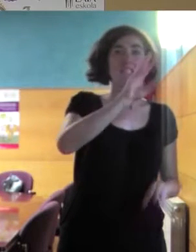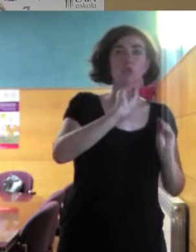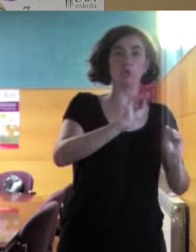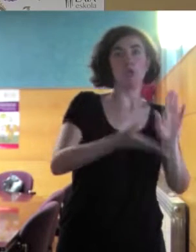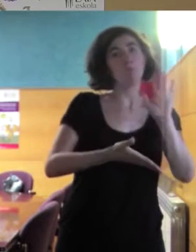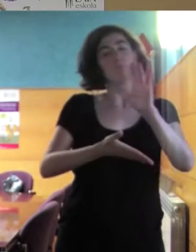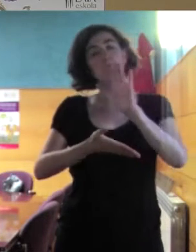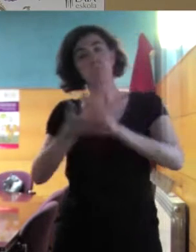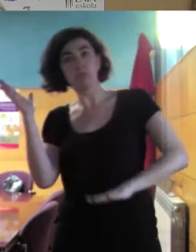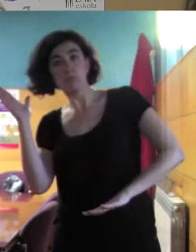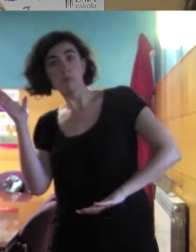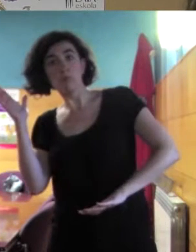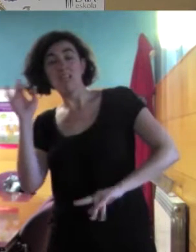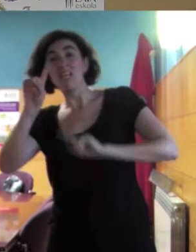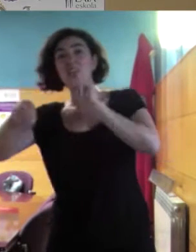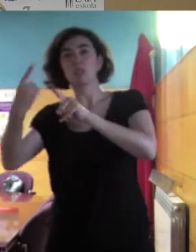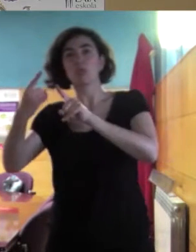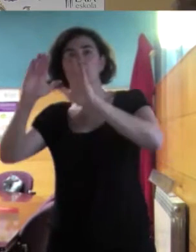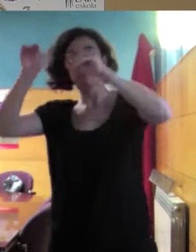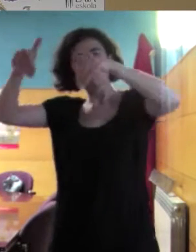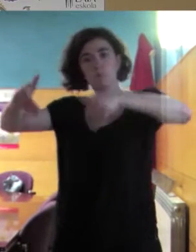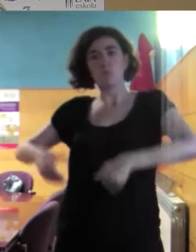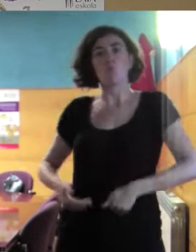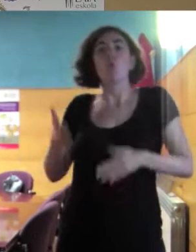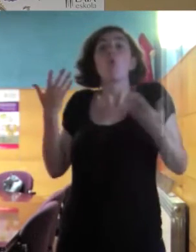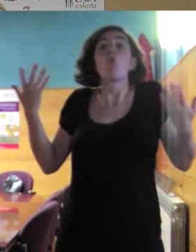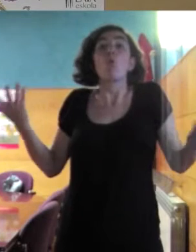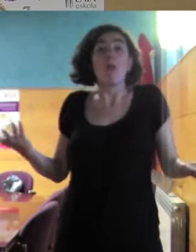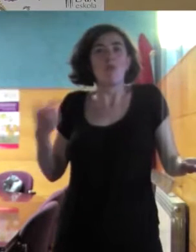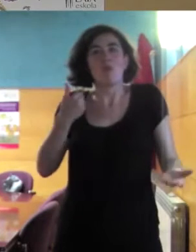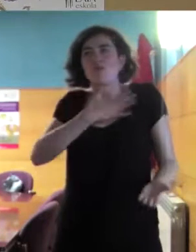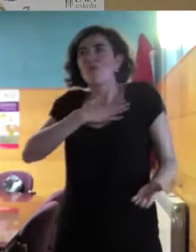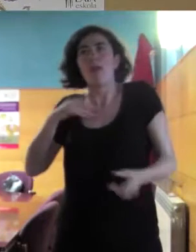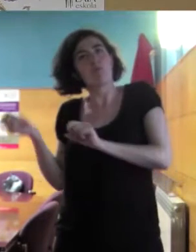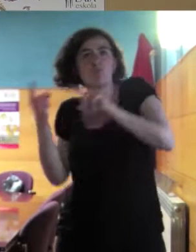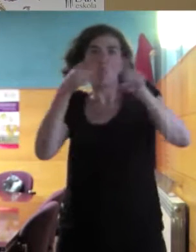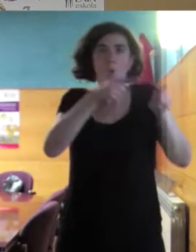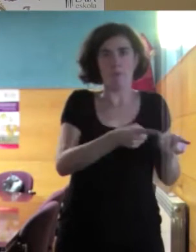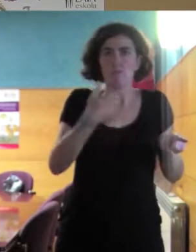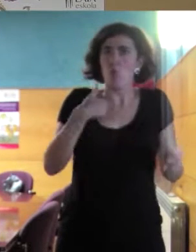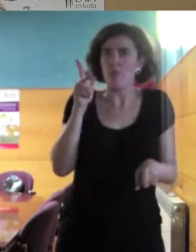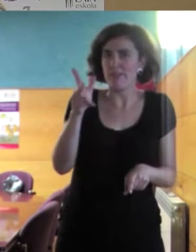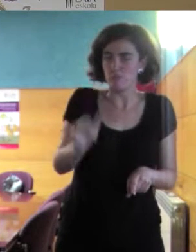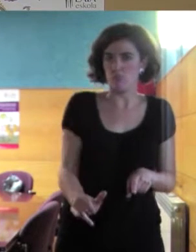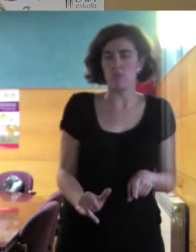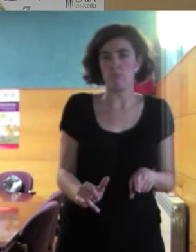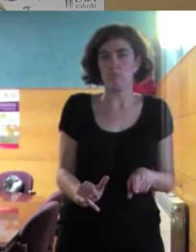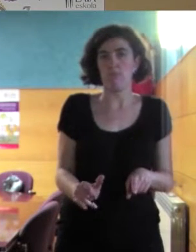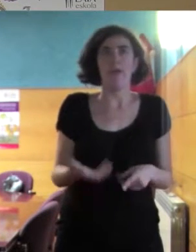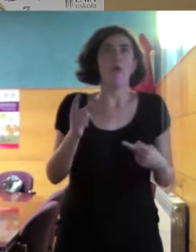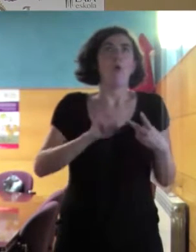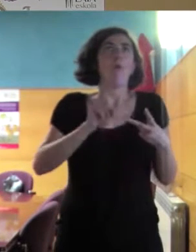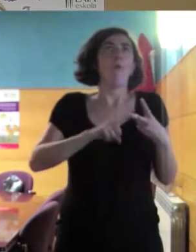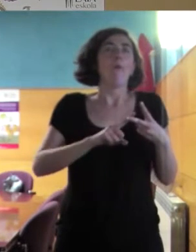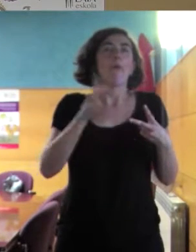y retornar al país de origen cuando se desee. Eso es un derecho humano. También está el derecho de